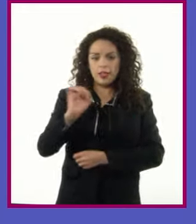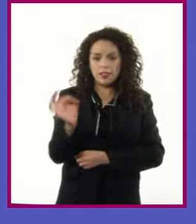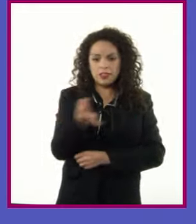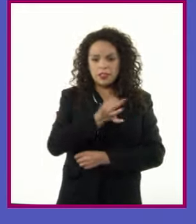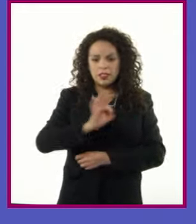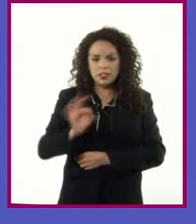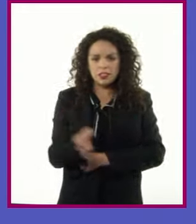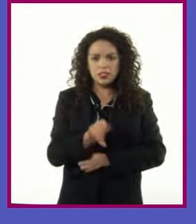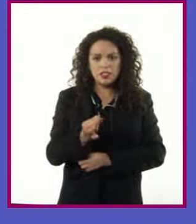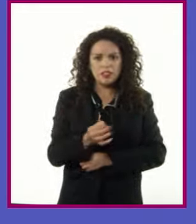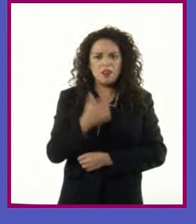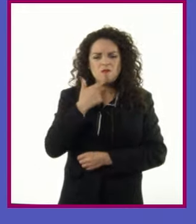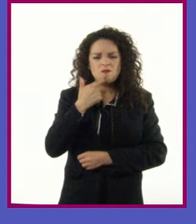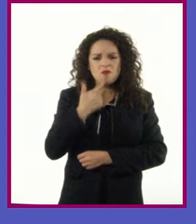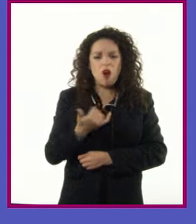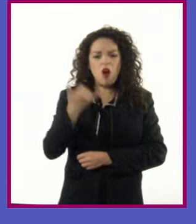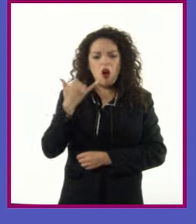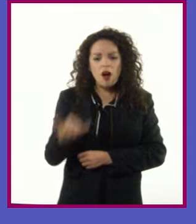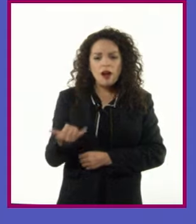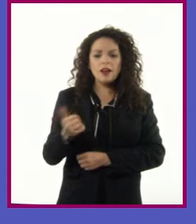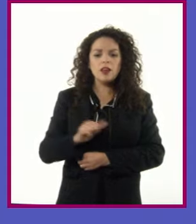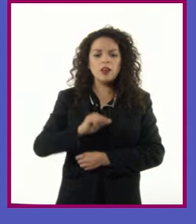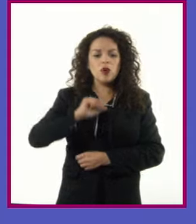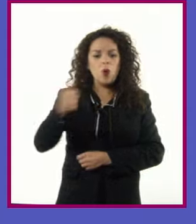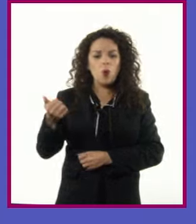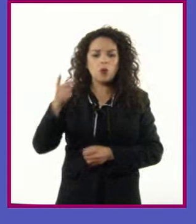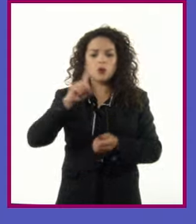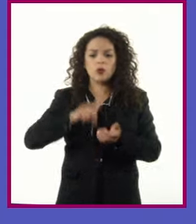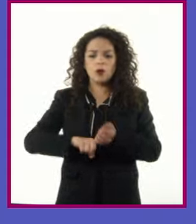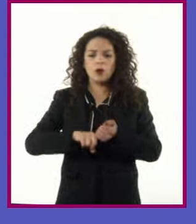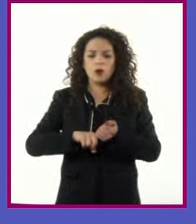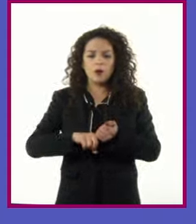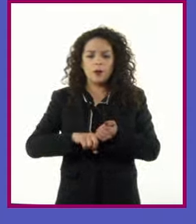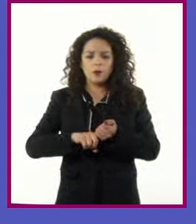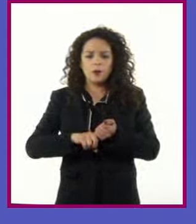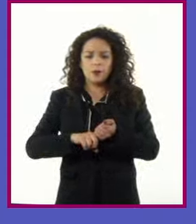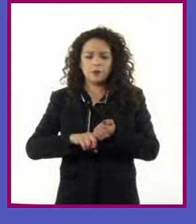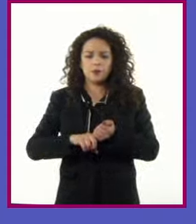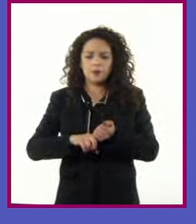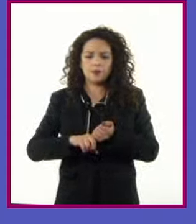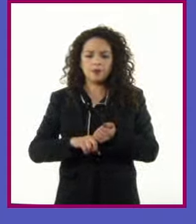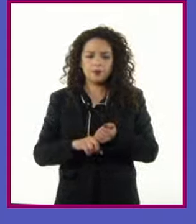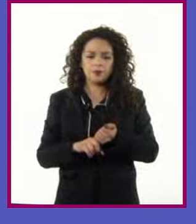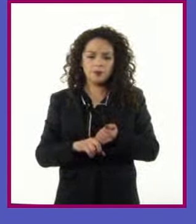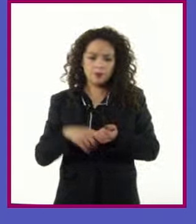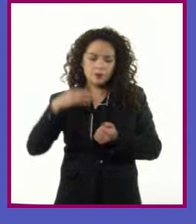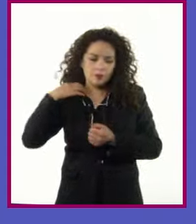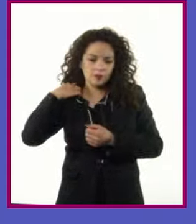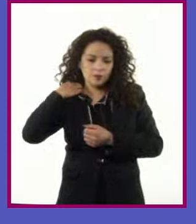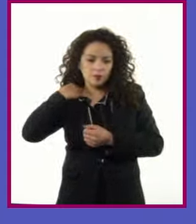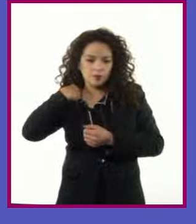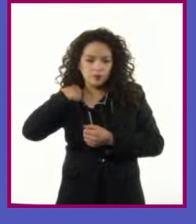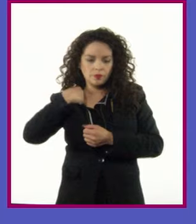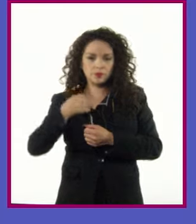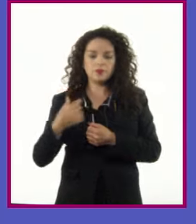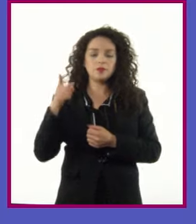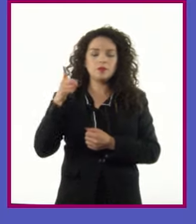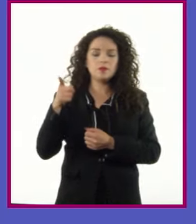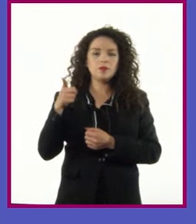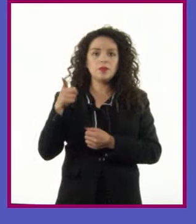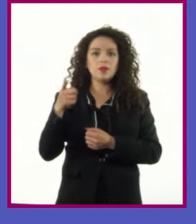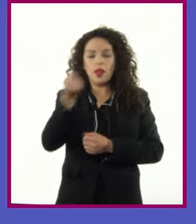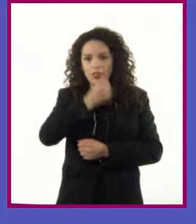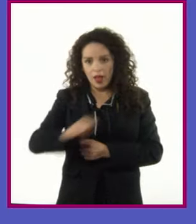irritable La industria cosmética ha aprovechado algunas propiedades del nopal Su pulpa se agrega a lociones